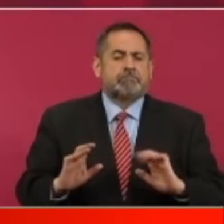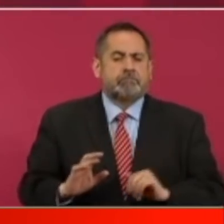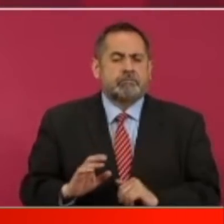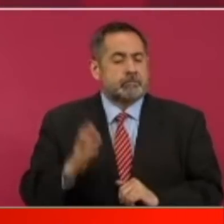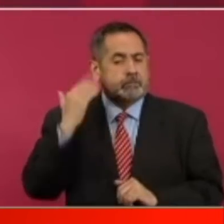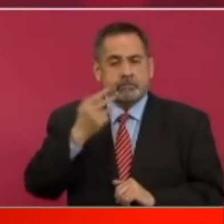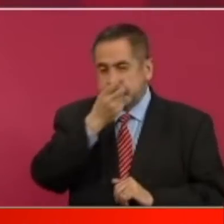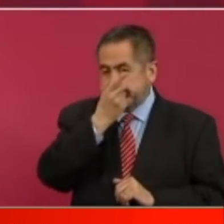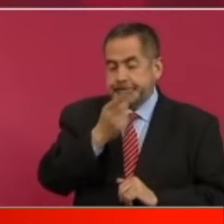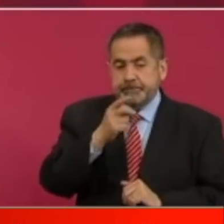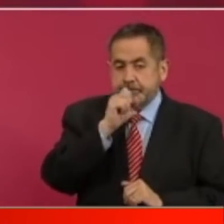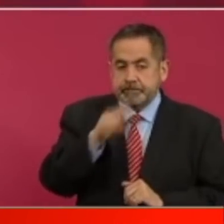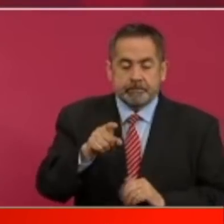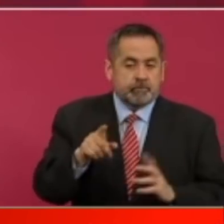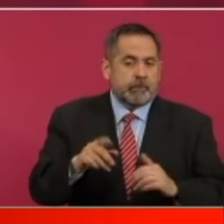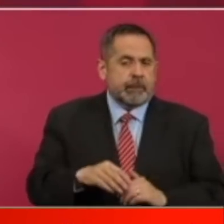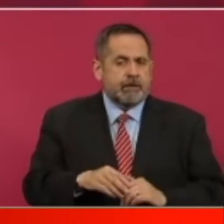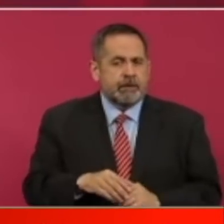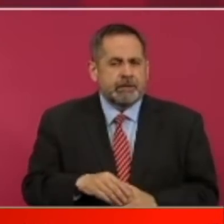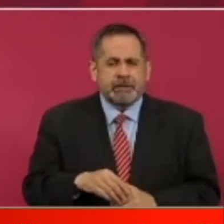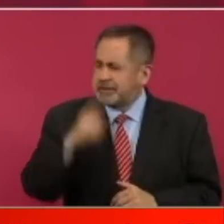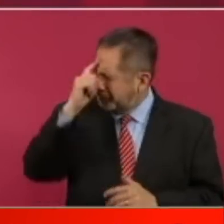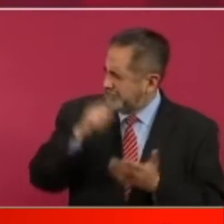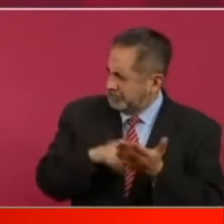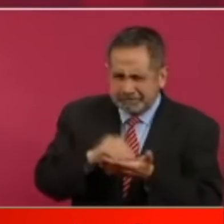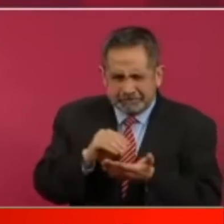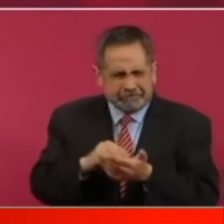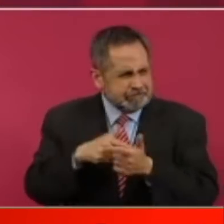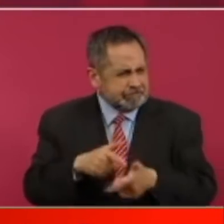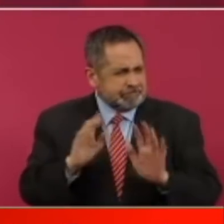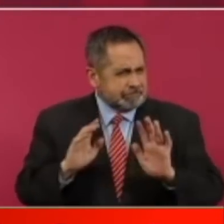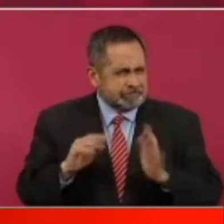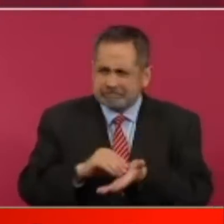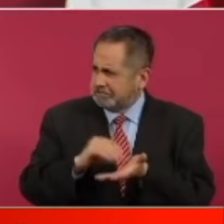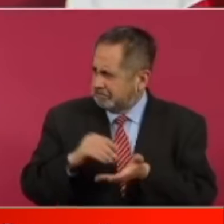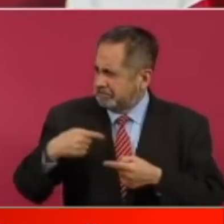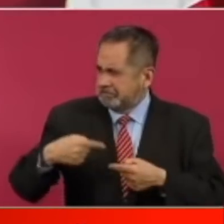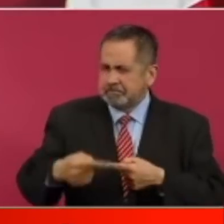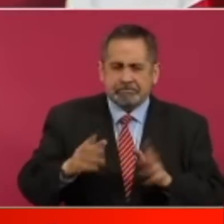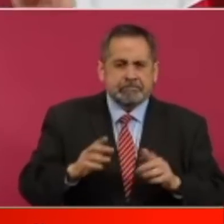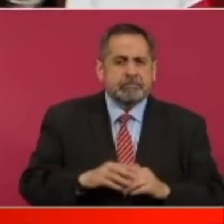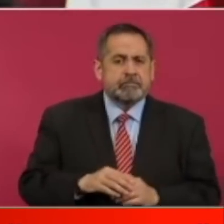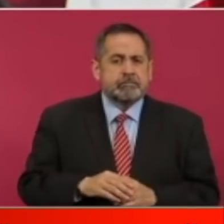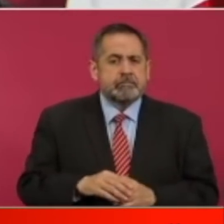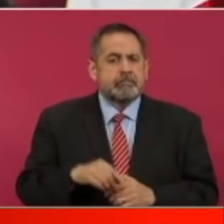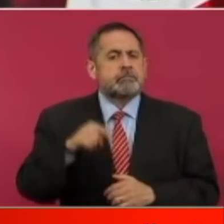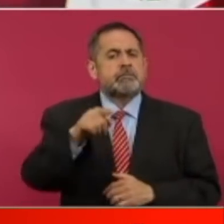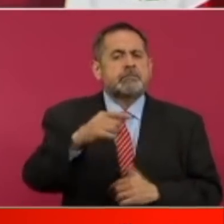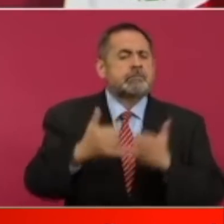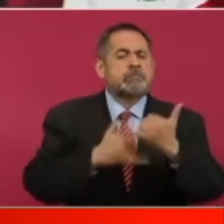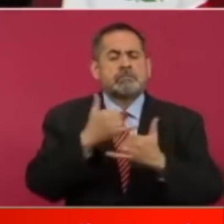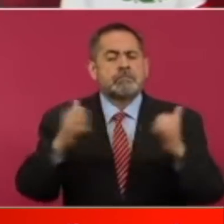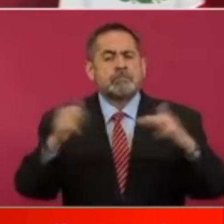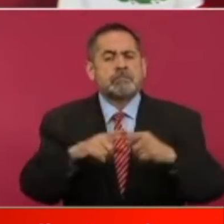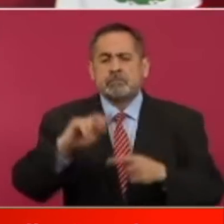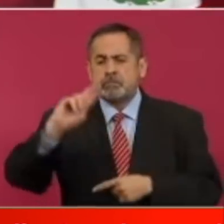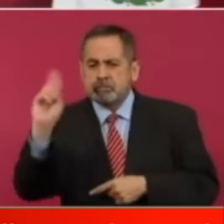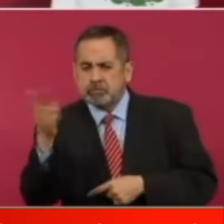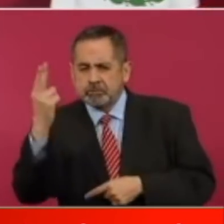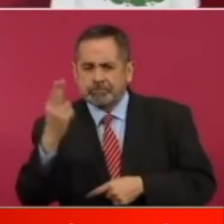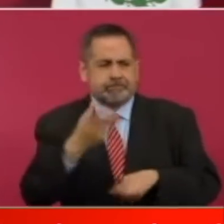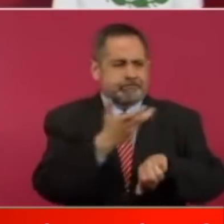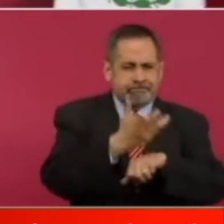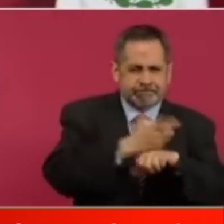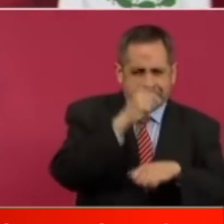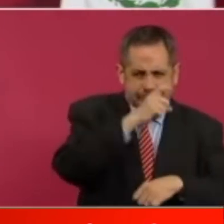comentaba yo que cuando antes yo creo que sigue haciéndose cuando hay estos juegos de Pumas América